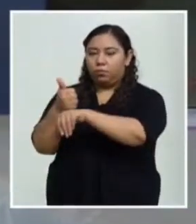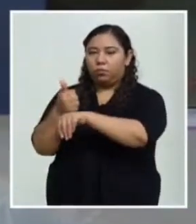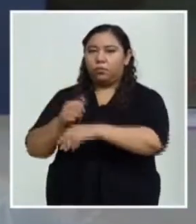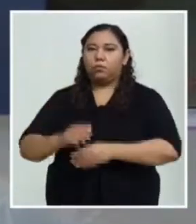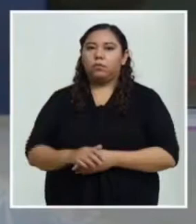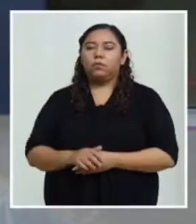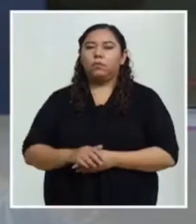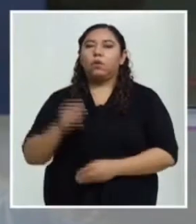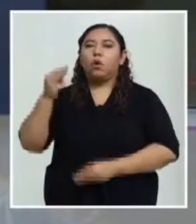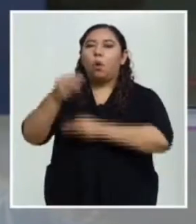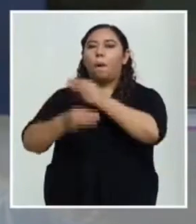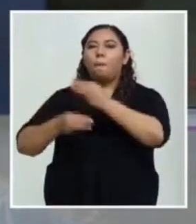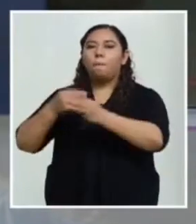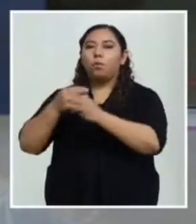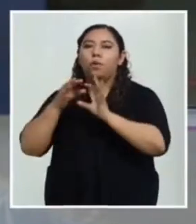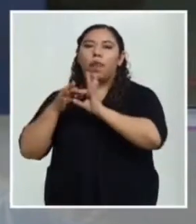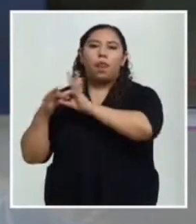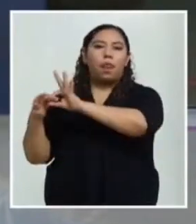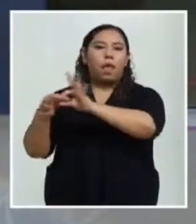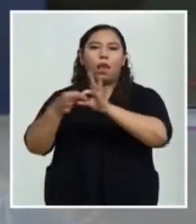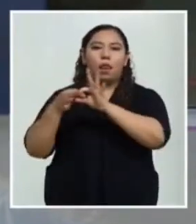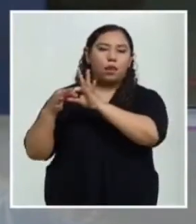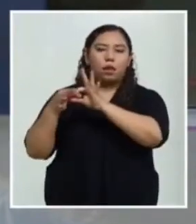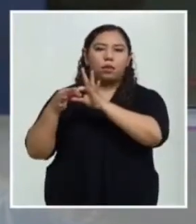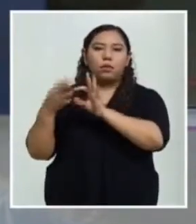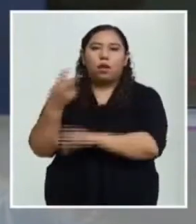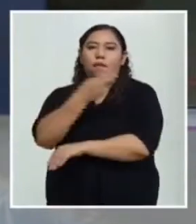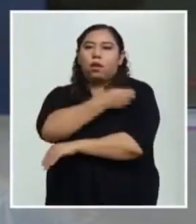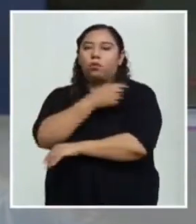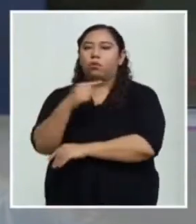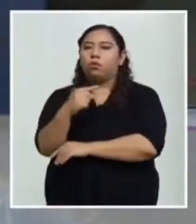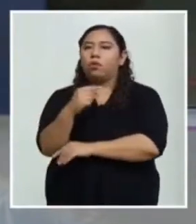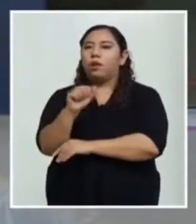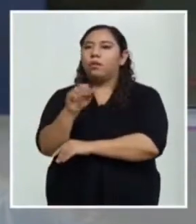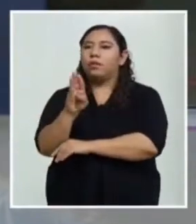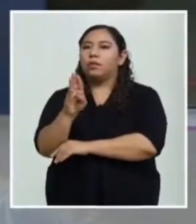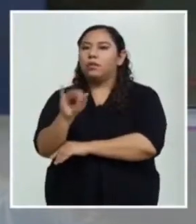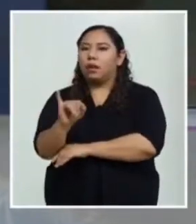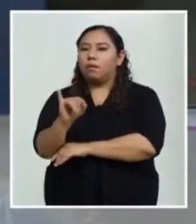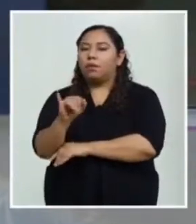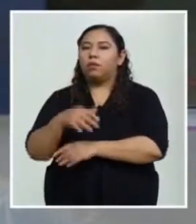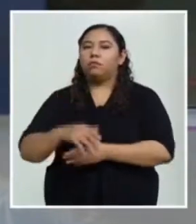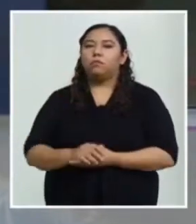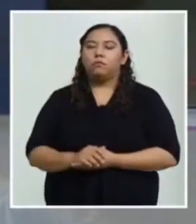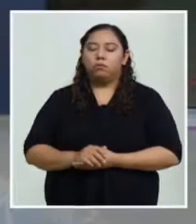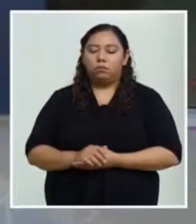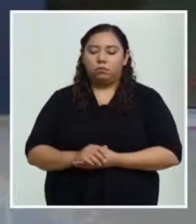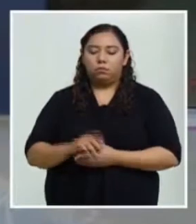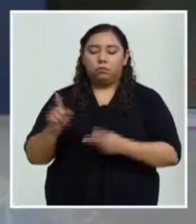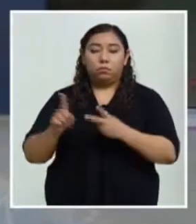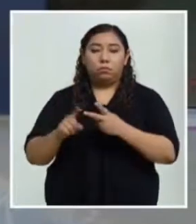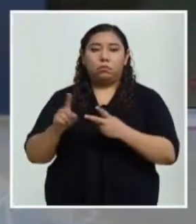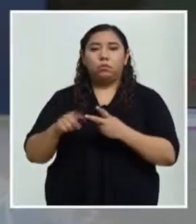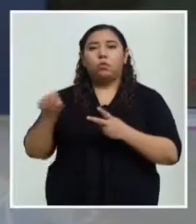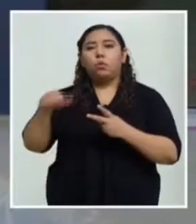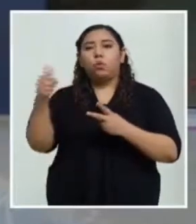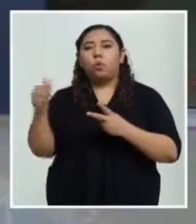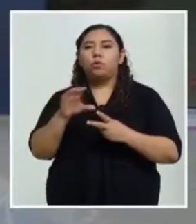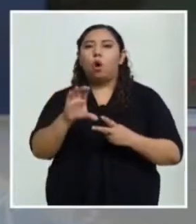Mundial de Vacunas, Gavi, y otros socios importantes denominada COVAX.